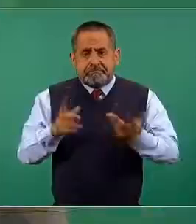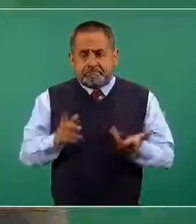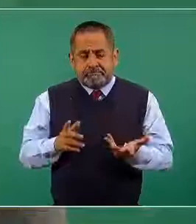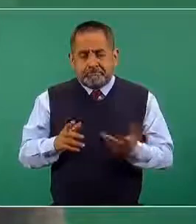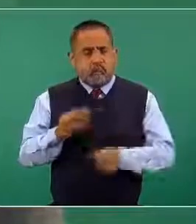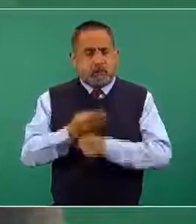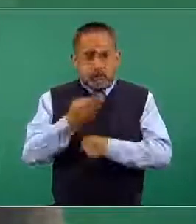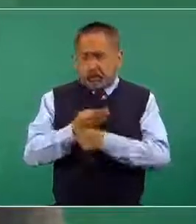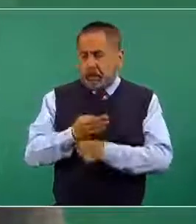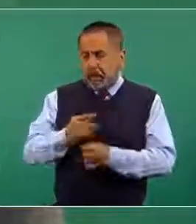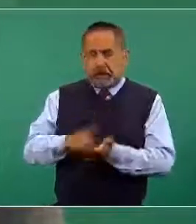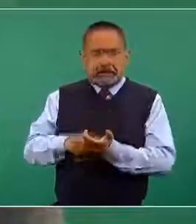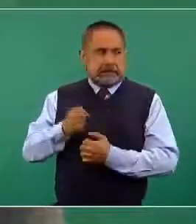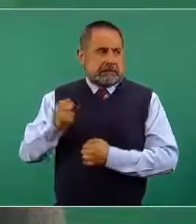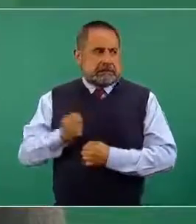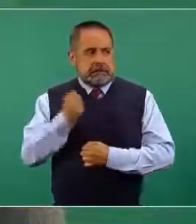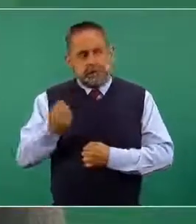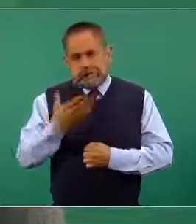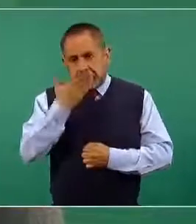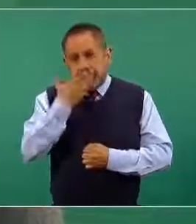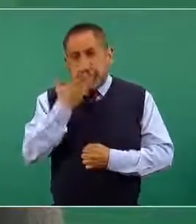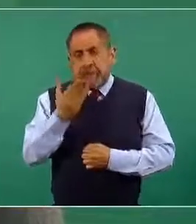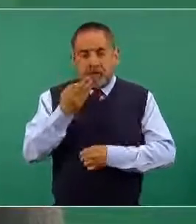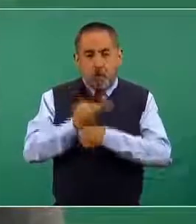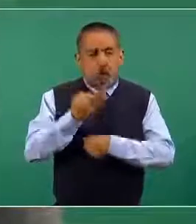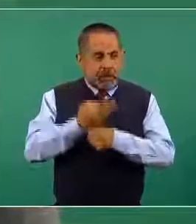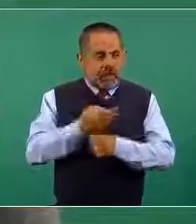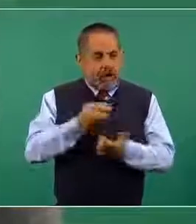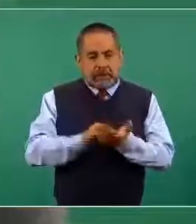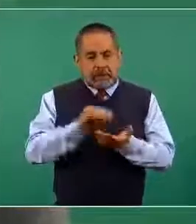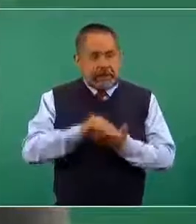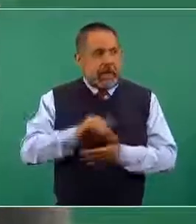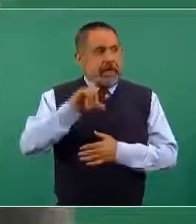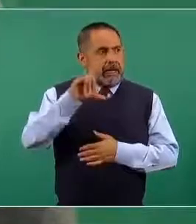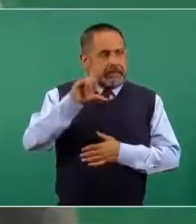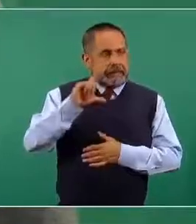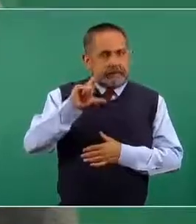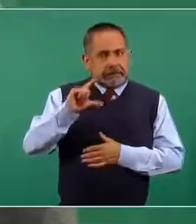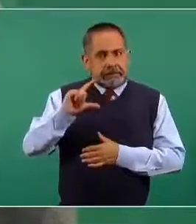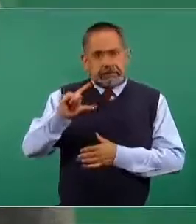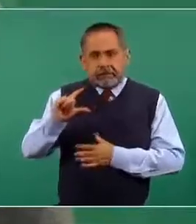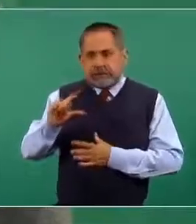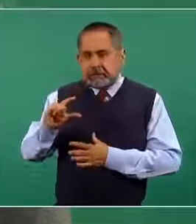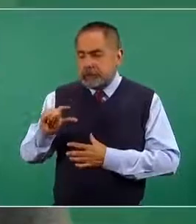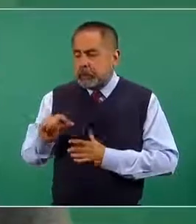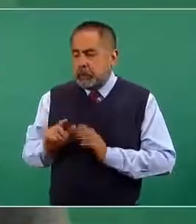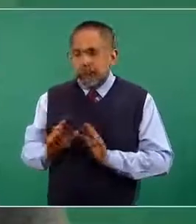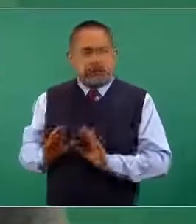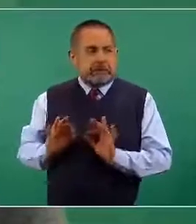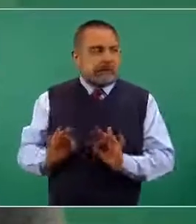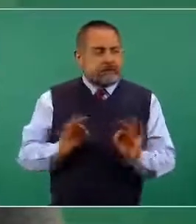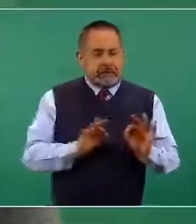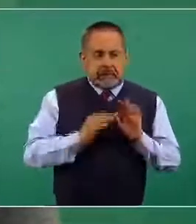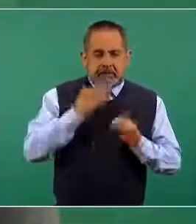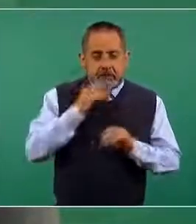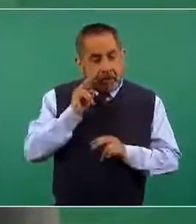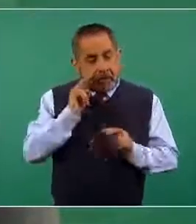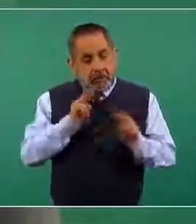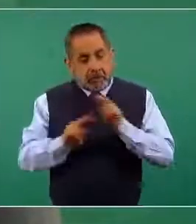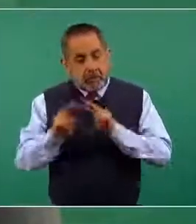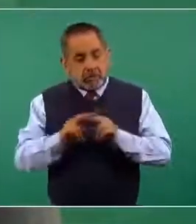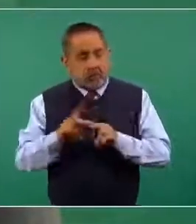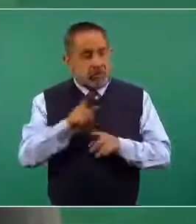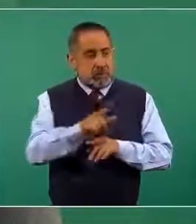afortunada de disminuir el riesgo epidémico a nivel nacional, se observa